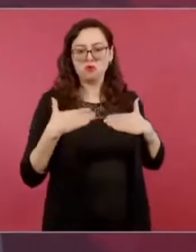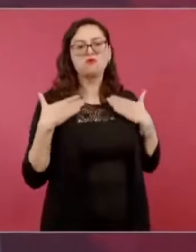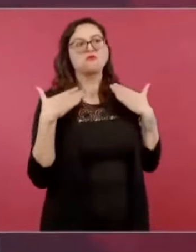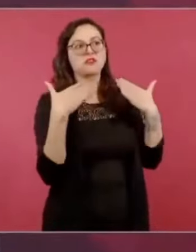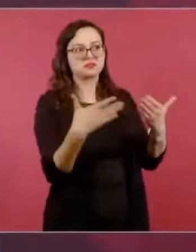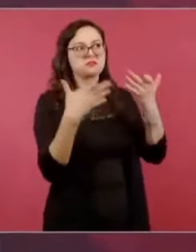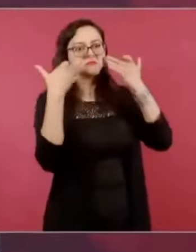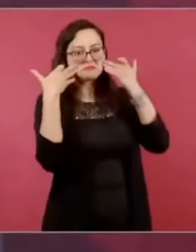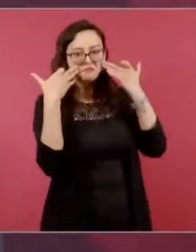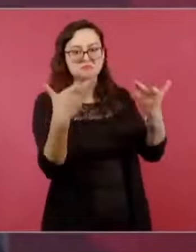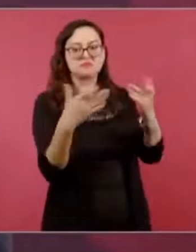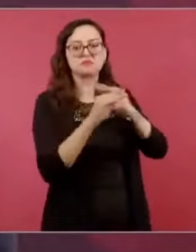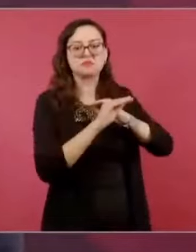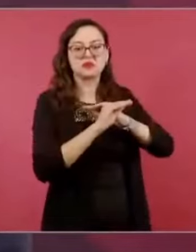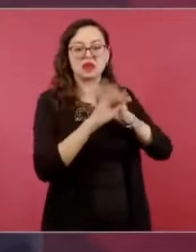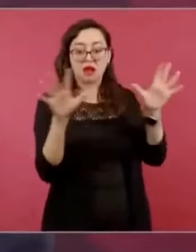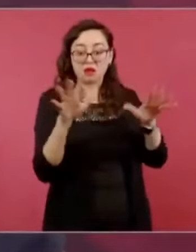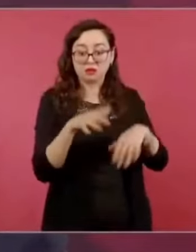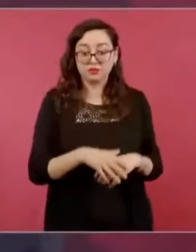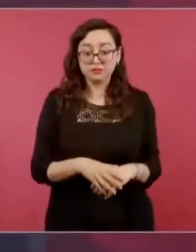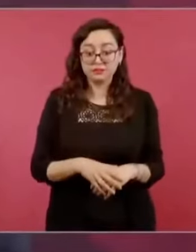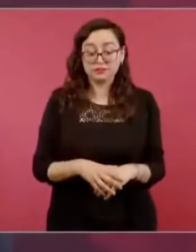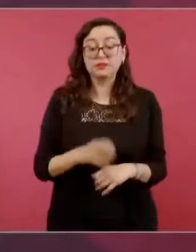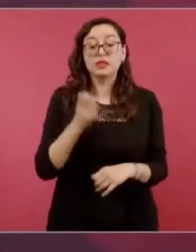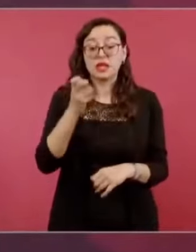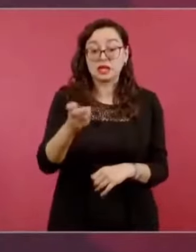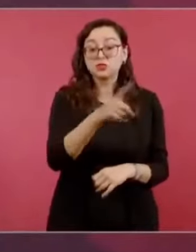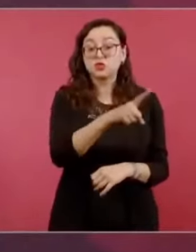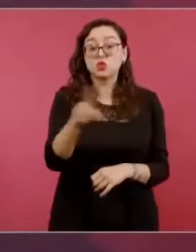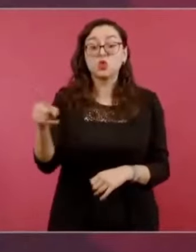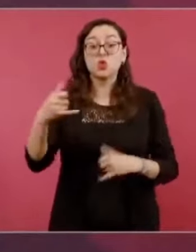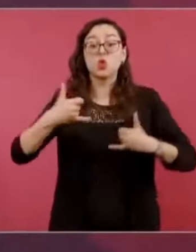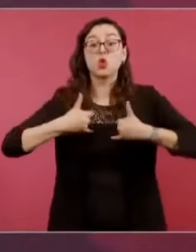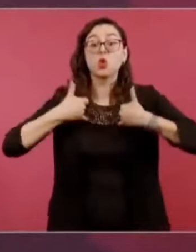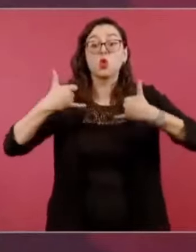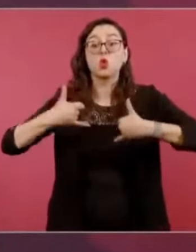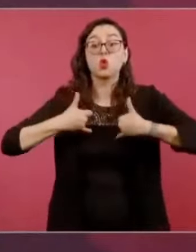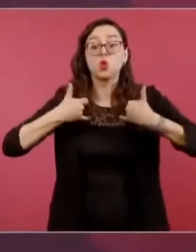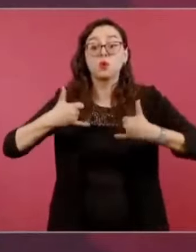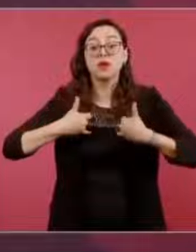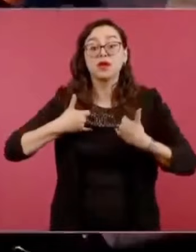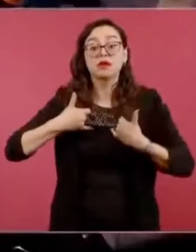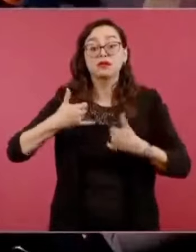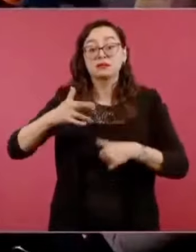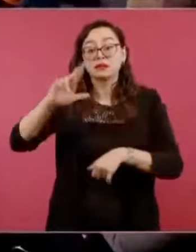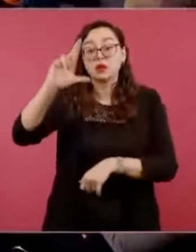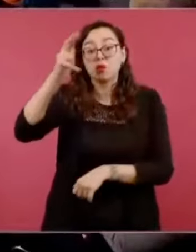La política significa representar algo y a alguien,